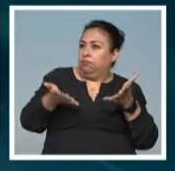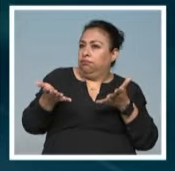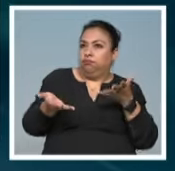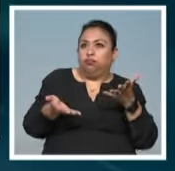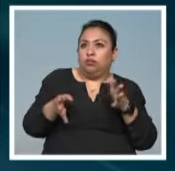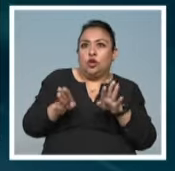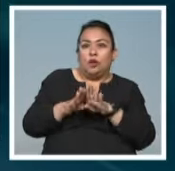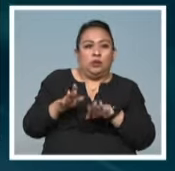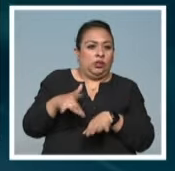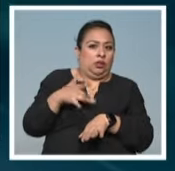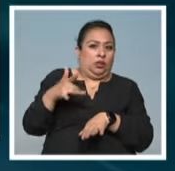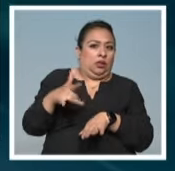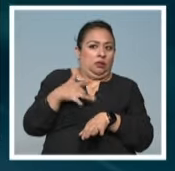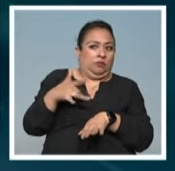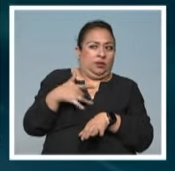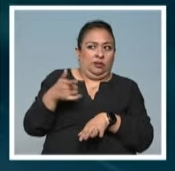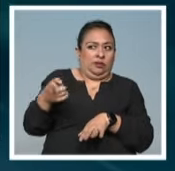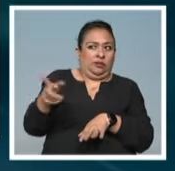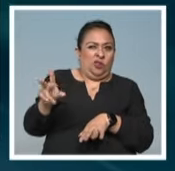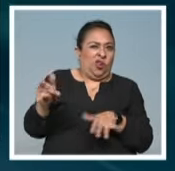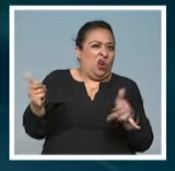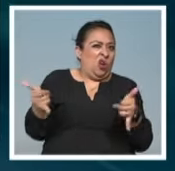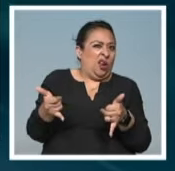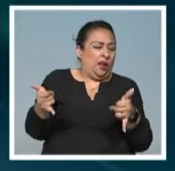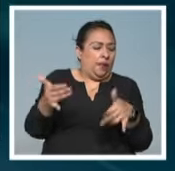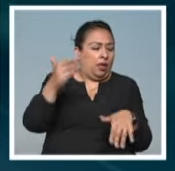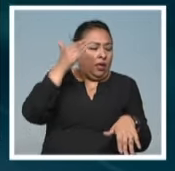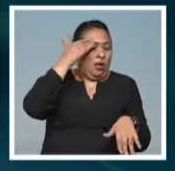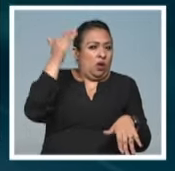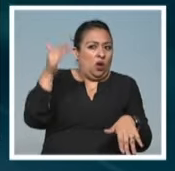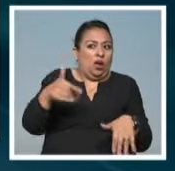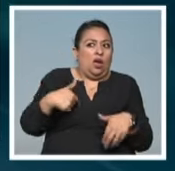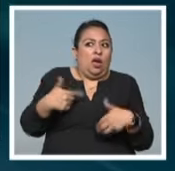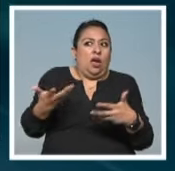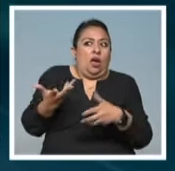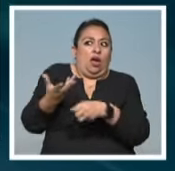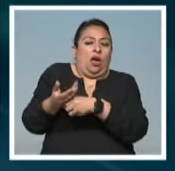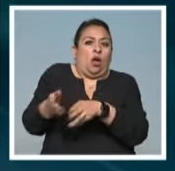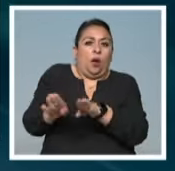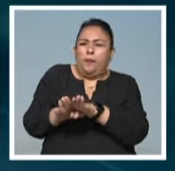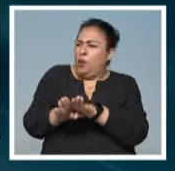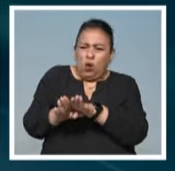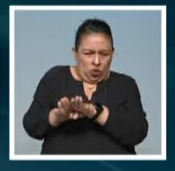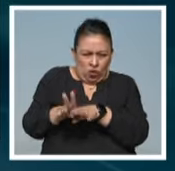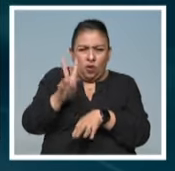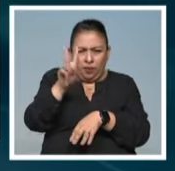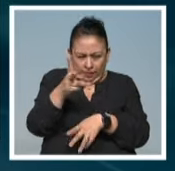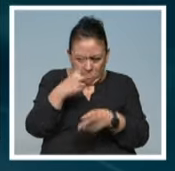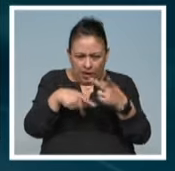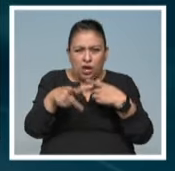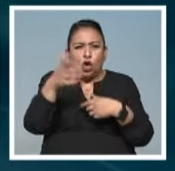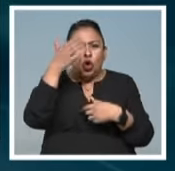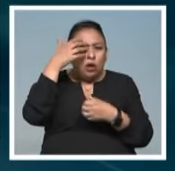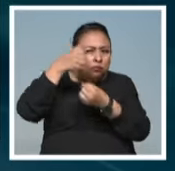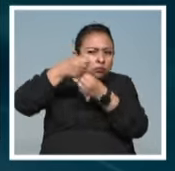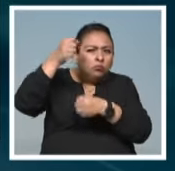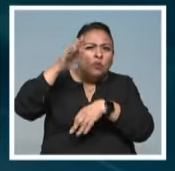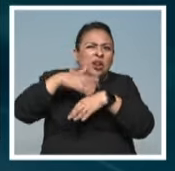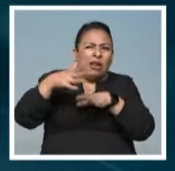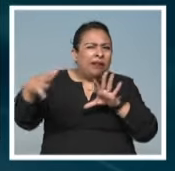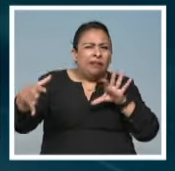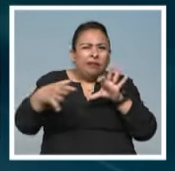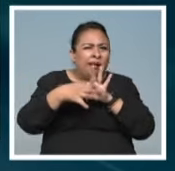estas sensaciones de no, son unos rebeldes, qué horror, no sé qué hacer con ellos. No, que vengan a de verdad conocer por qué no está tan